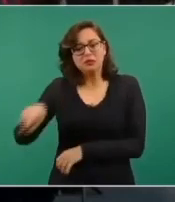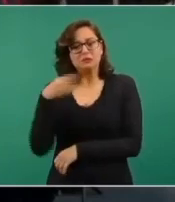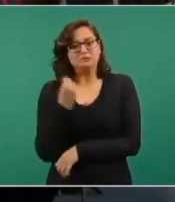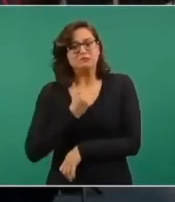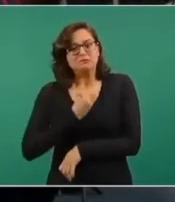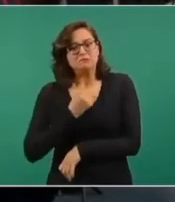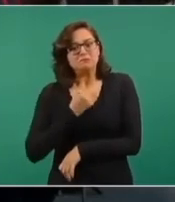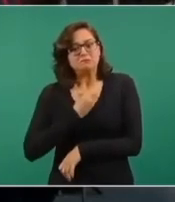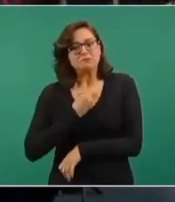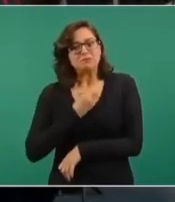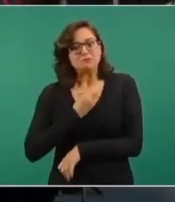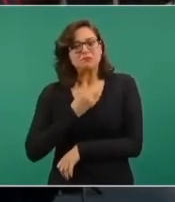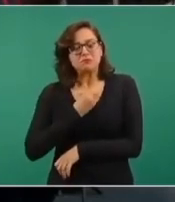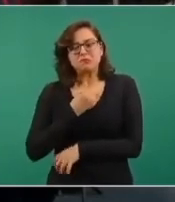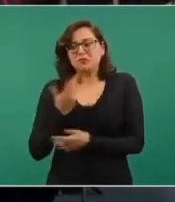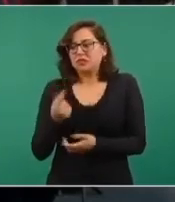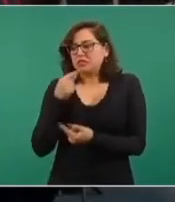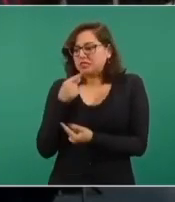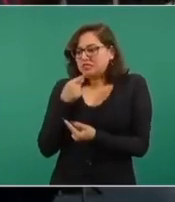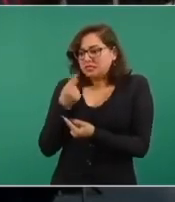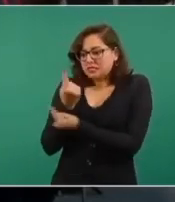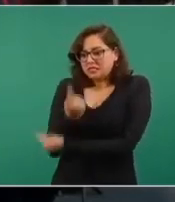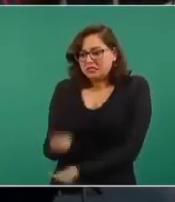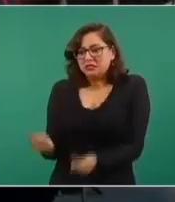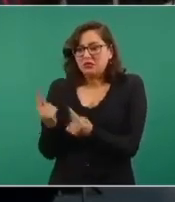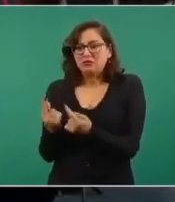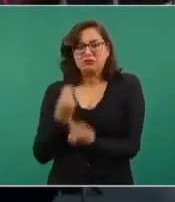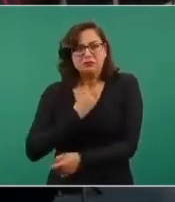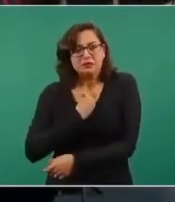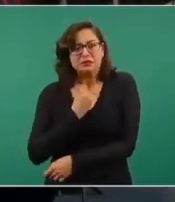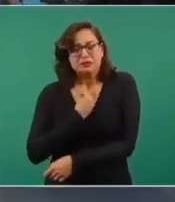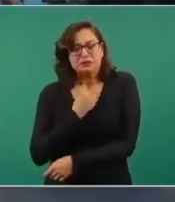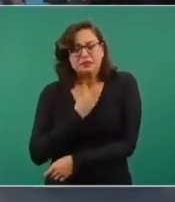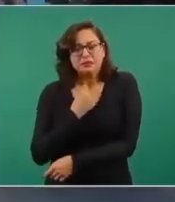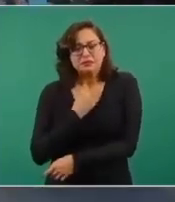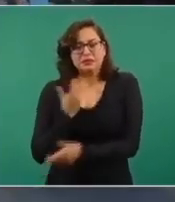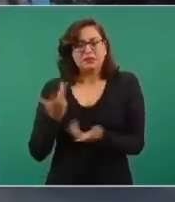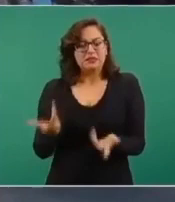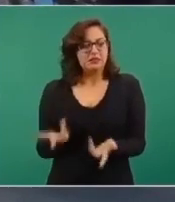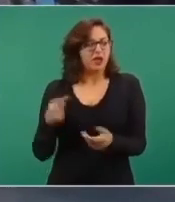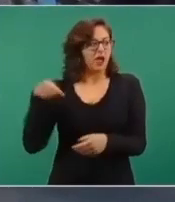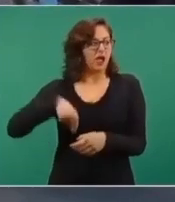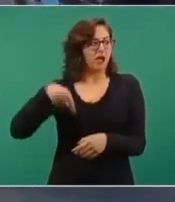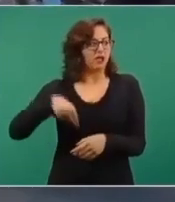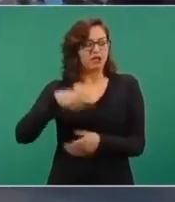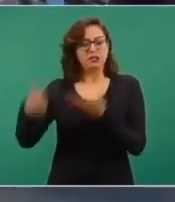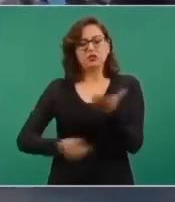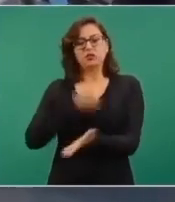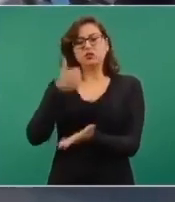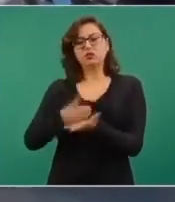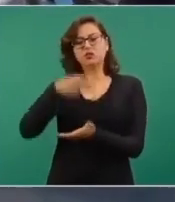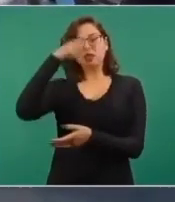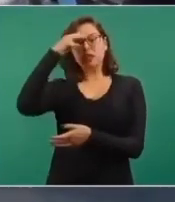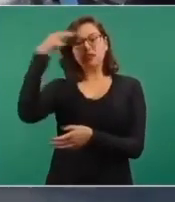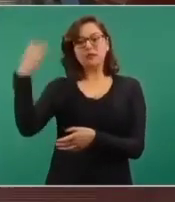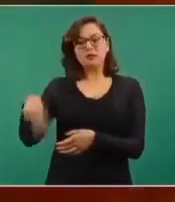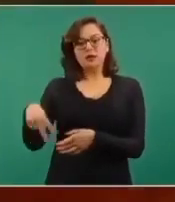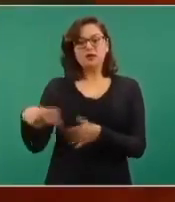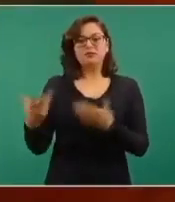escenas de algunos niños que andan, pues sí, padeciendo prácticamente en la Ciudad de México lo que